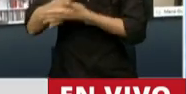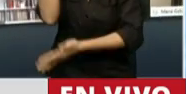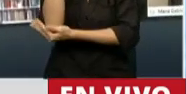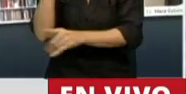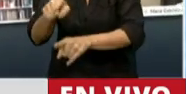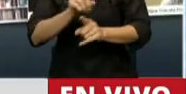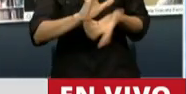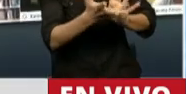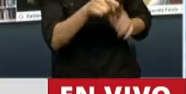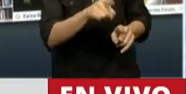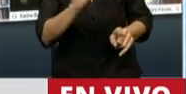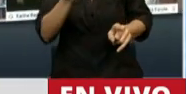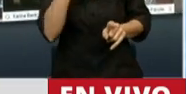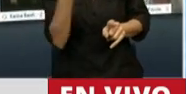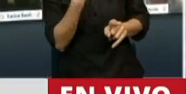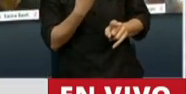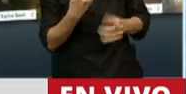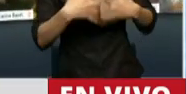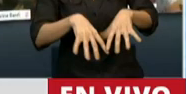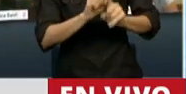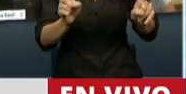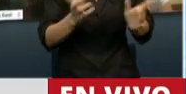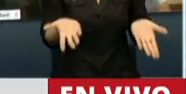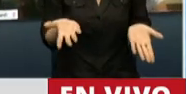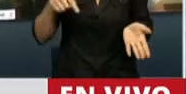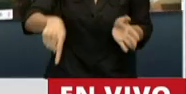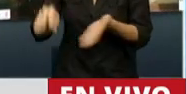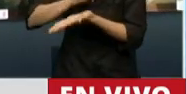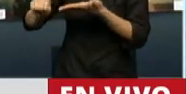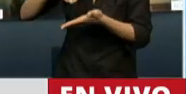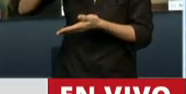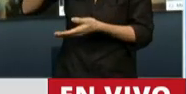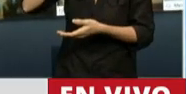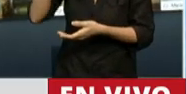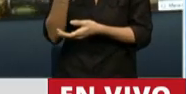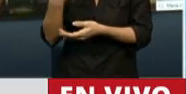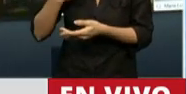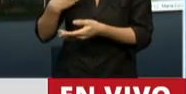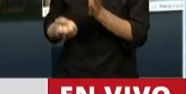Ya hemos probado con eso y no funcionó. Hoy el diputado Moró me decía la mañana